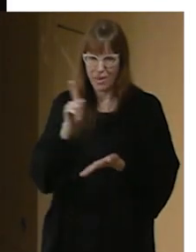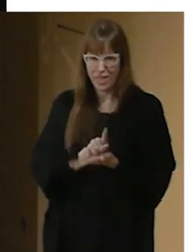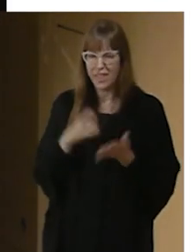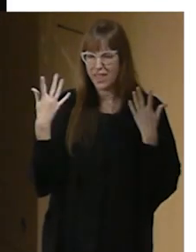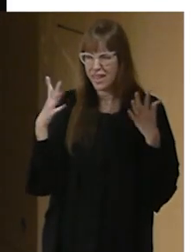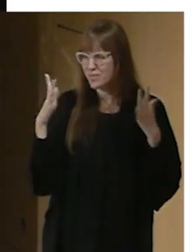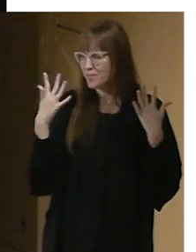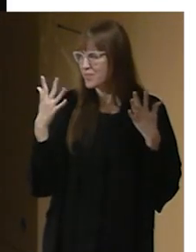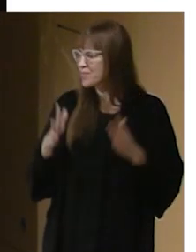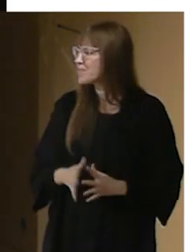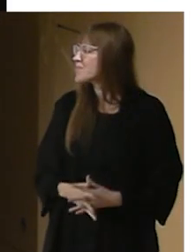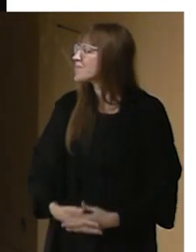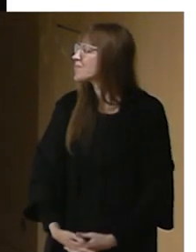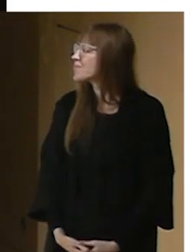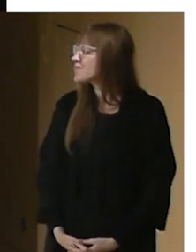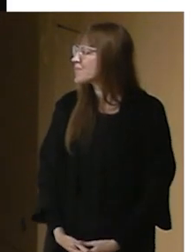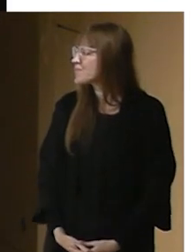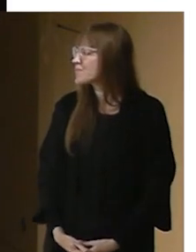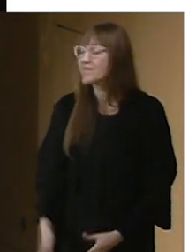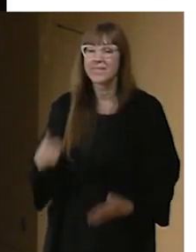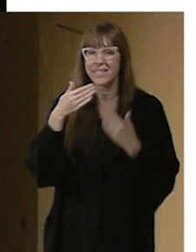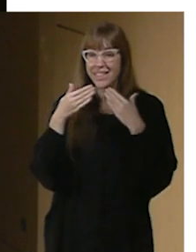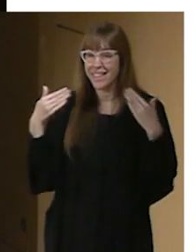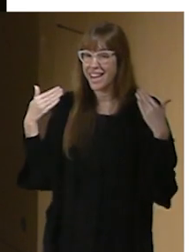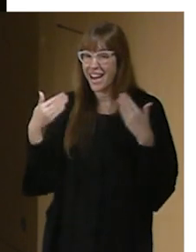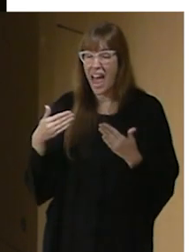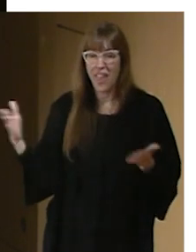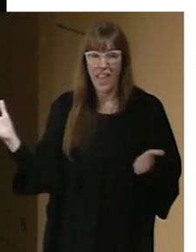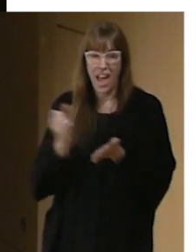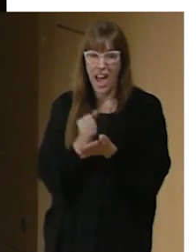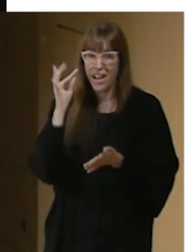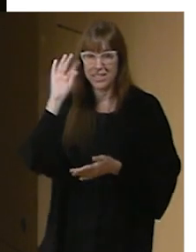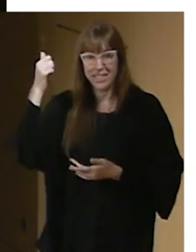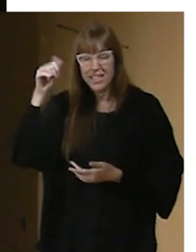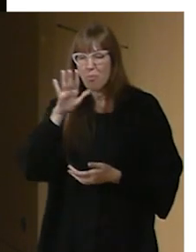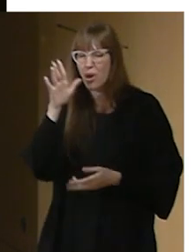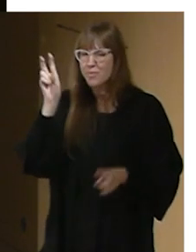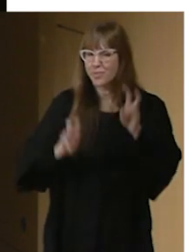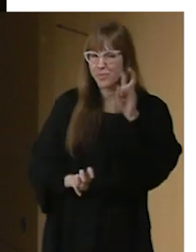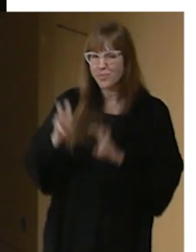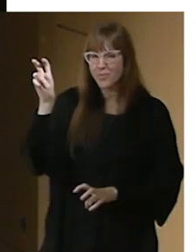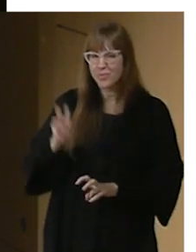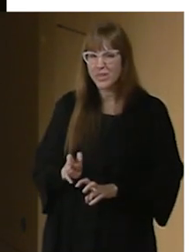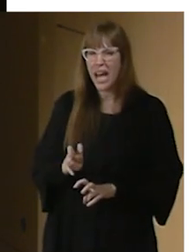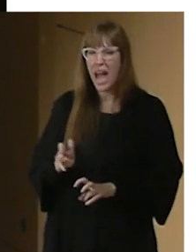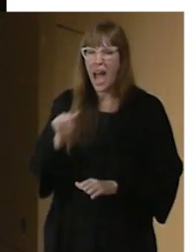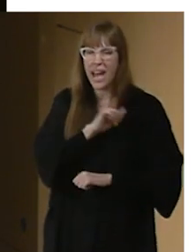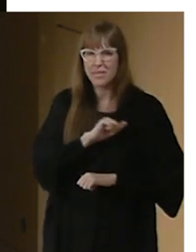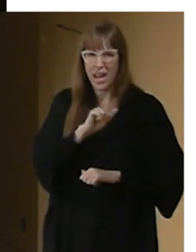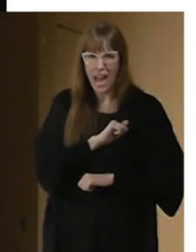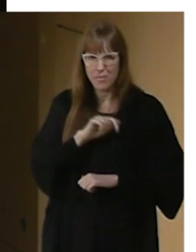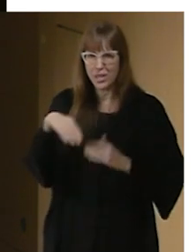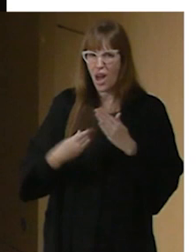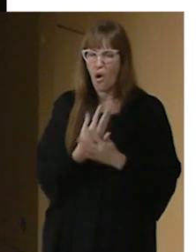quedate aquí conmigo cerrando muchísimas gracias a todas a todas por estar aquí bueno esperamos que os haya gustado la